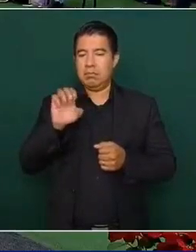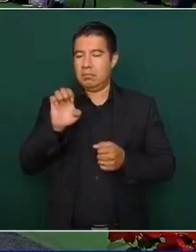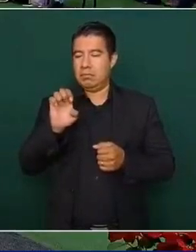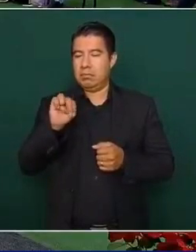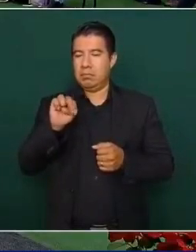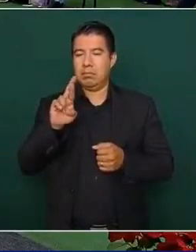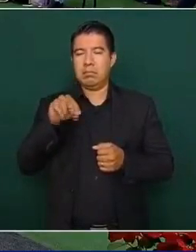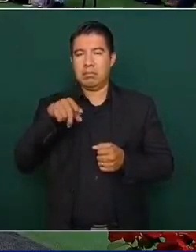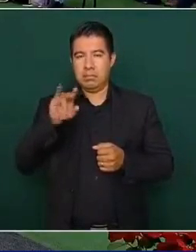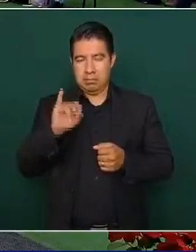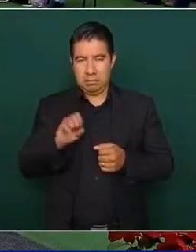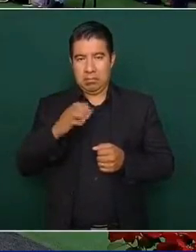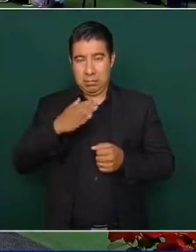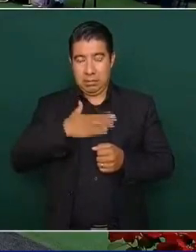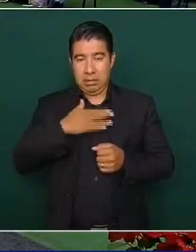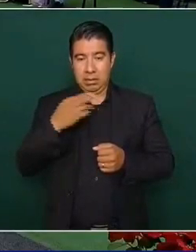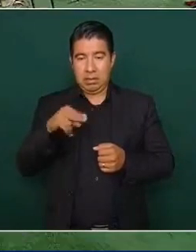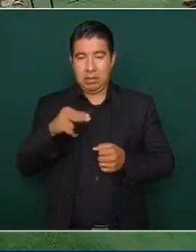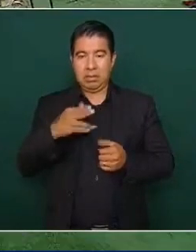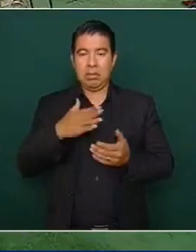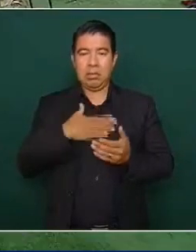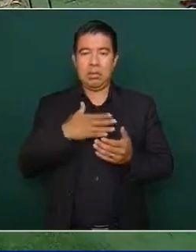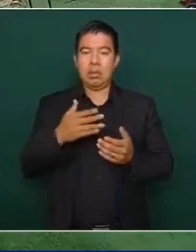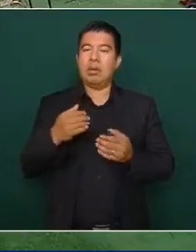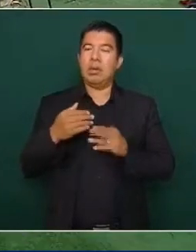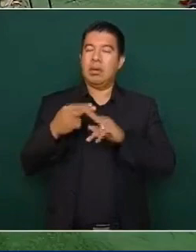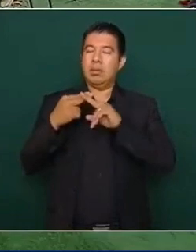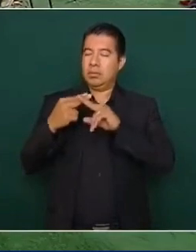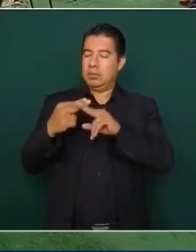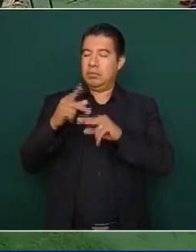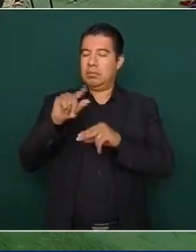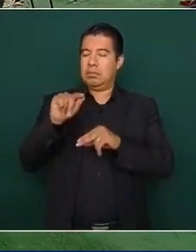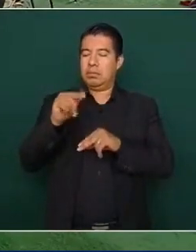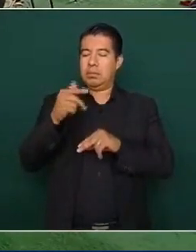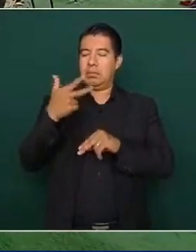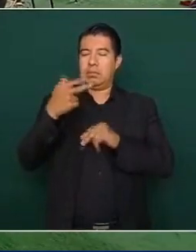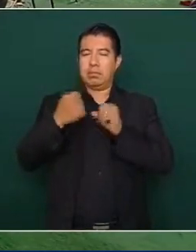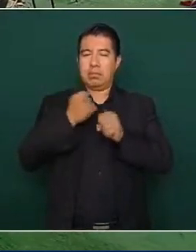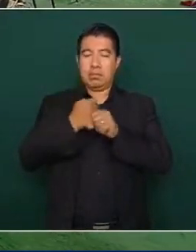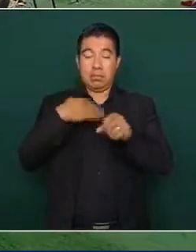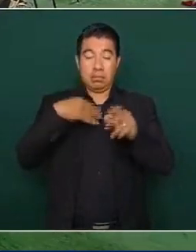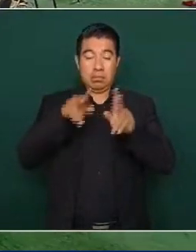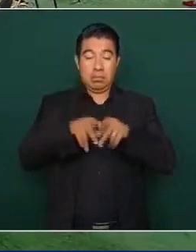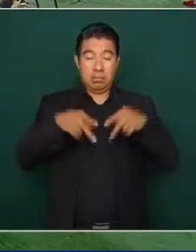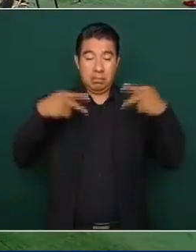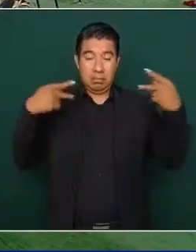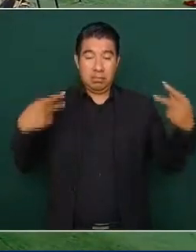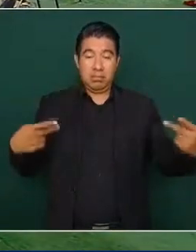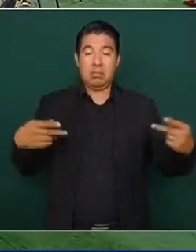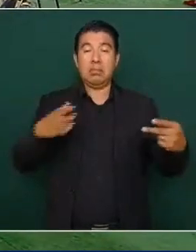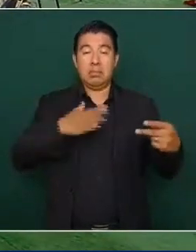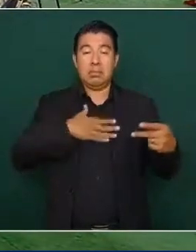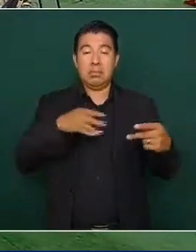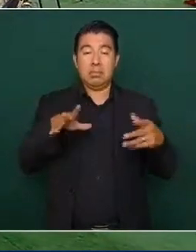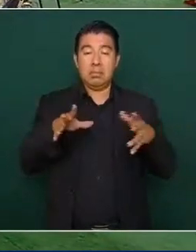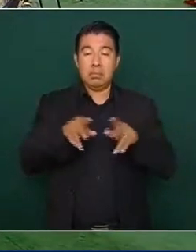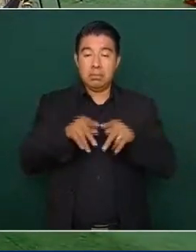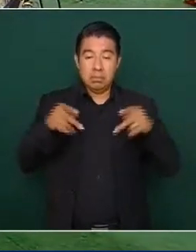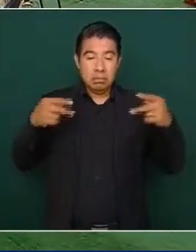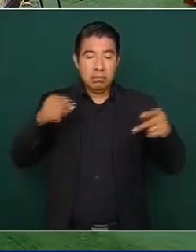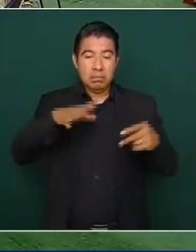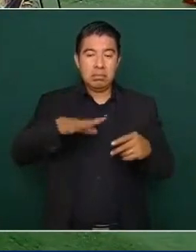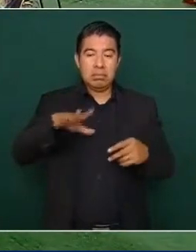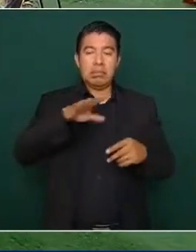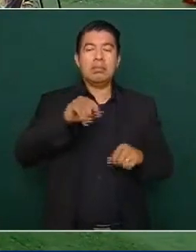El diario de la vida tabasqueña, que con 78 años es el decano del periodismo de Tabasco. Ahora bien, la segunda